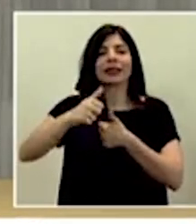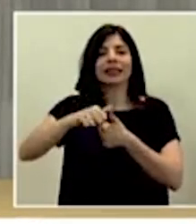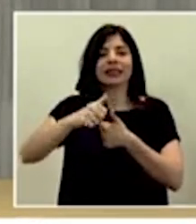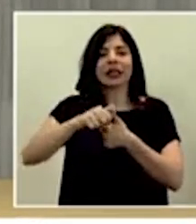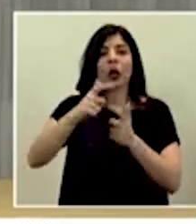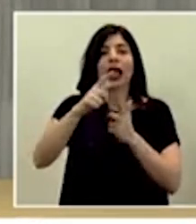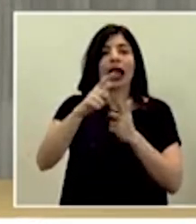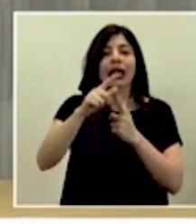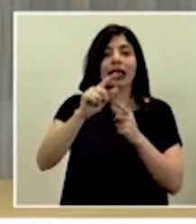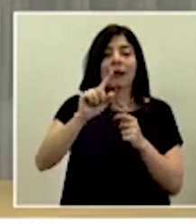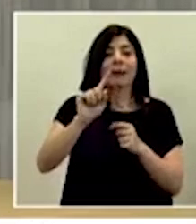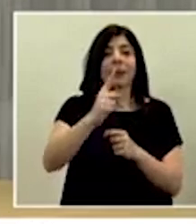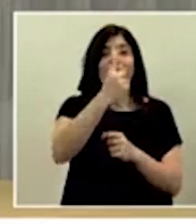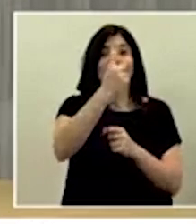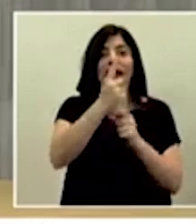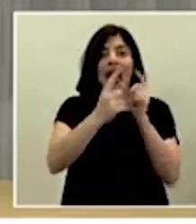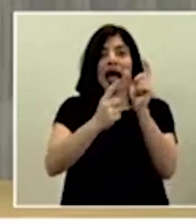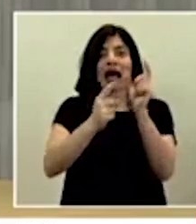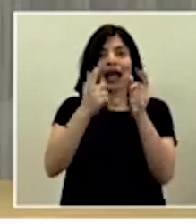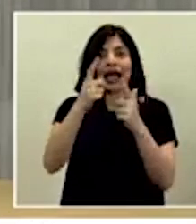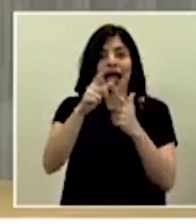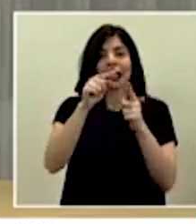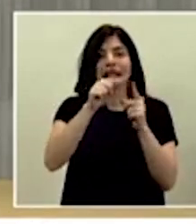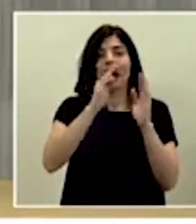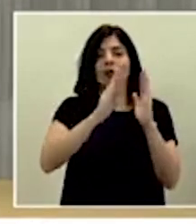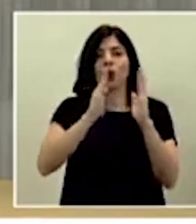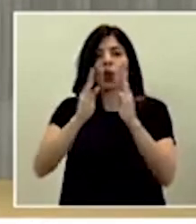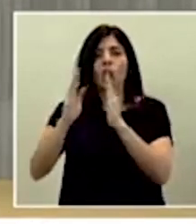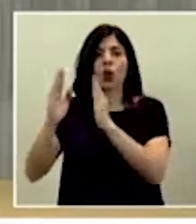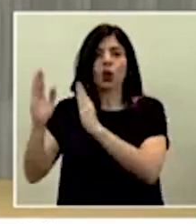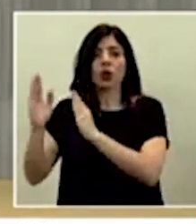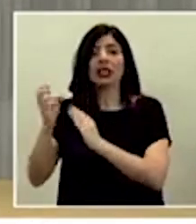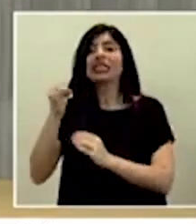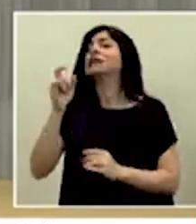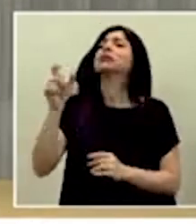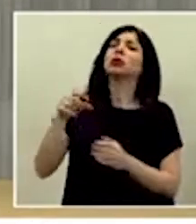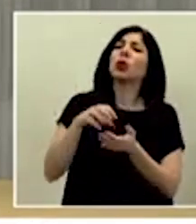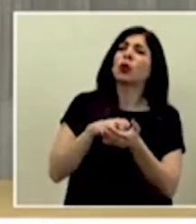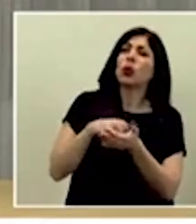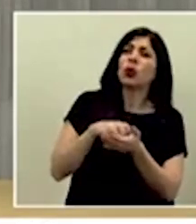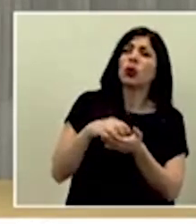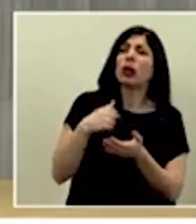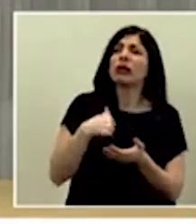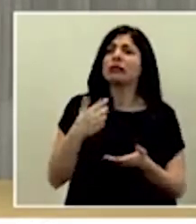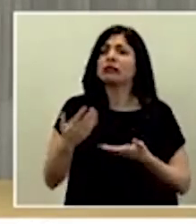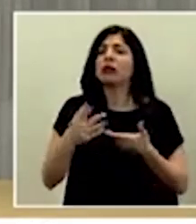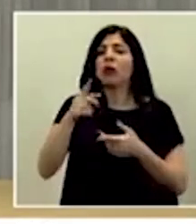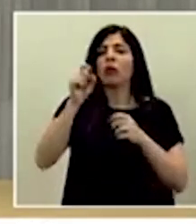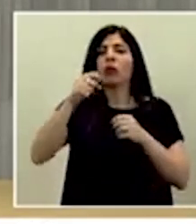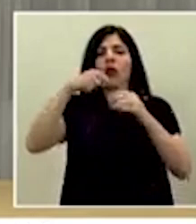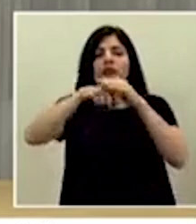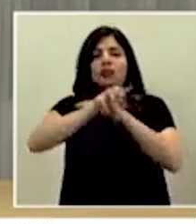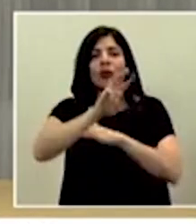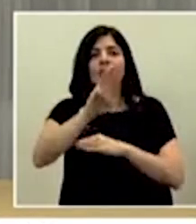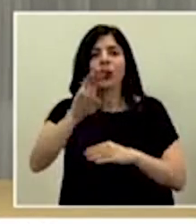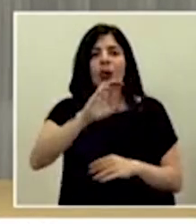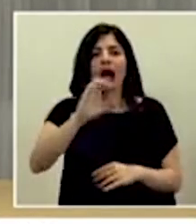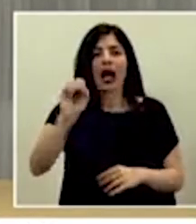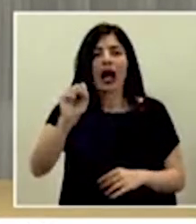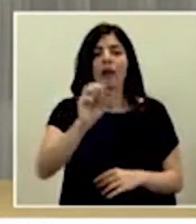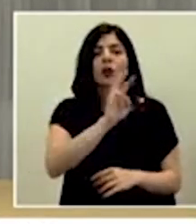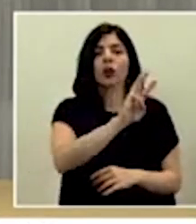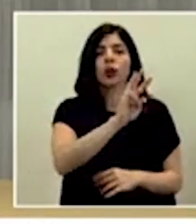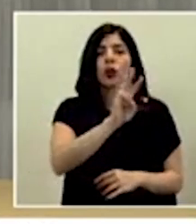apellido en esta campaña. Para el que tenga dudas puede ingresar a la página web de la caja